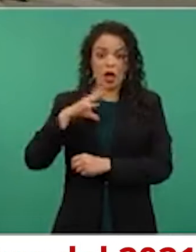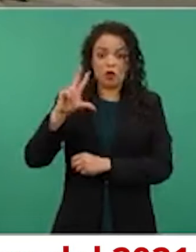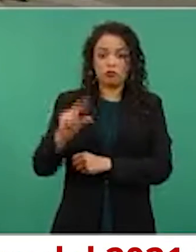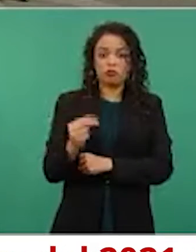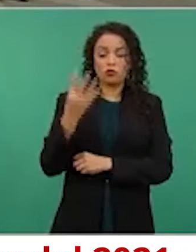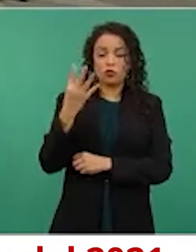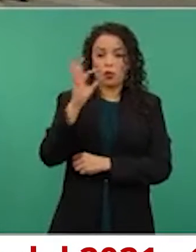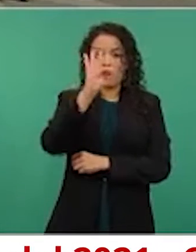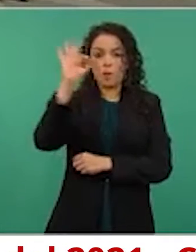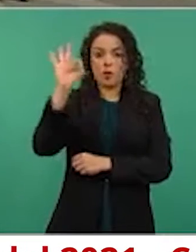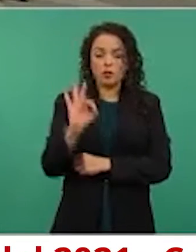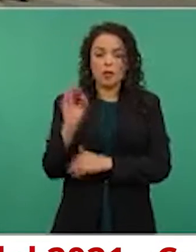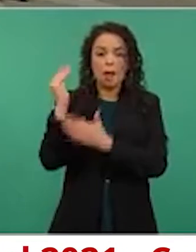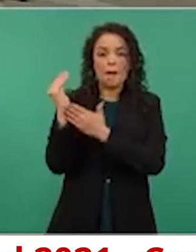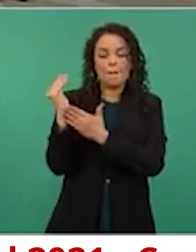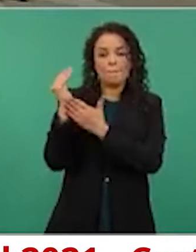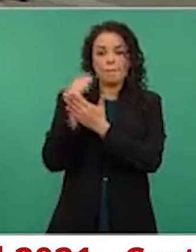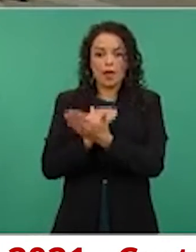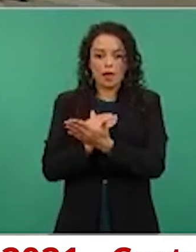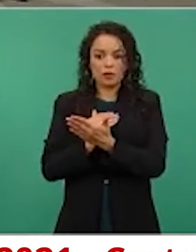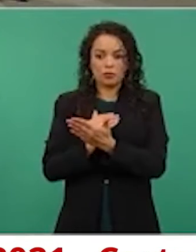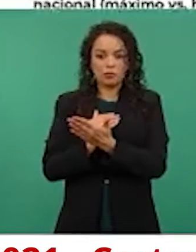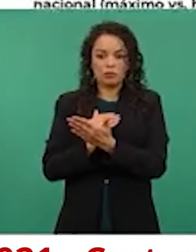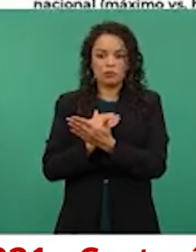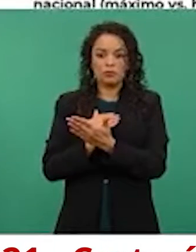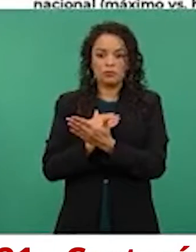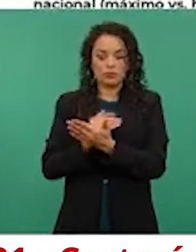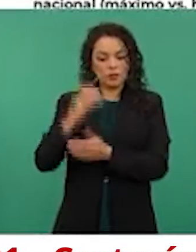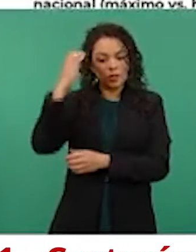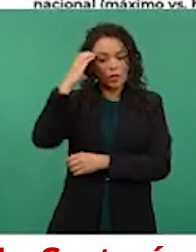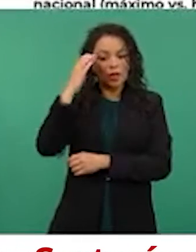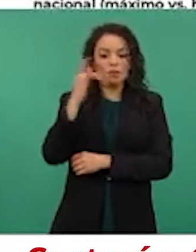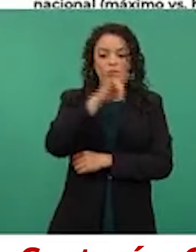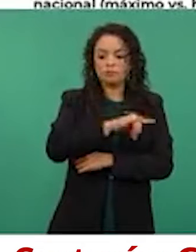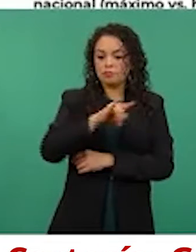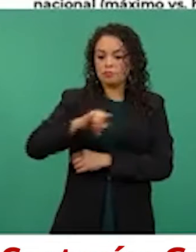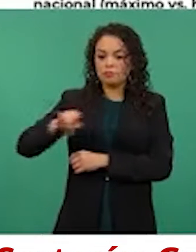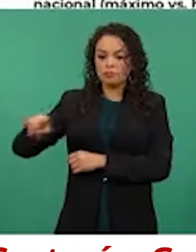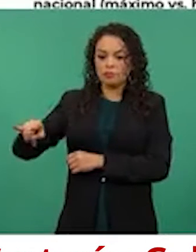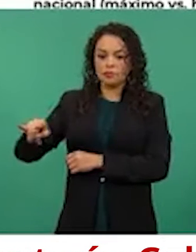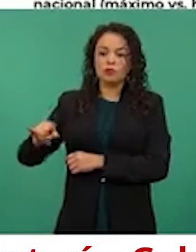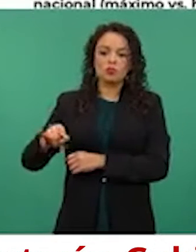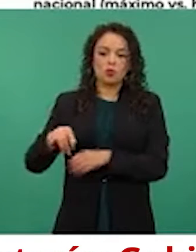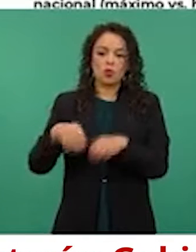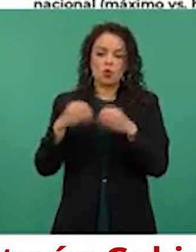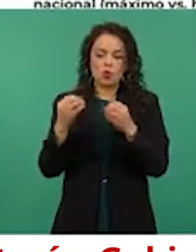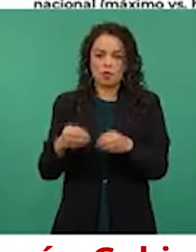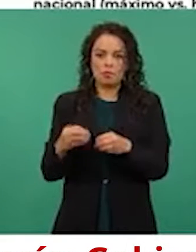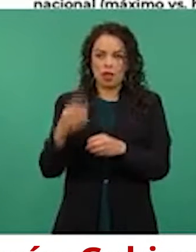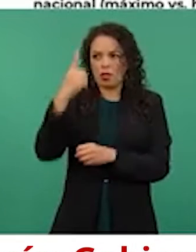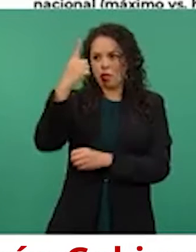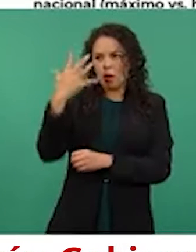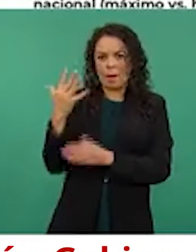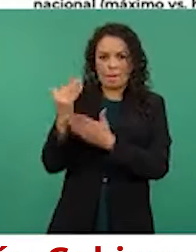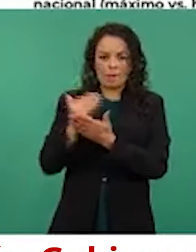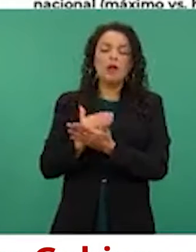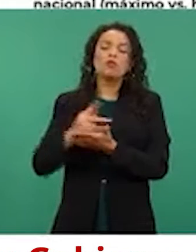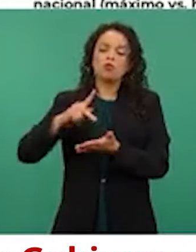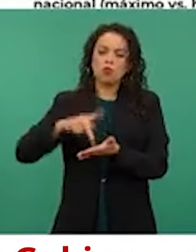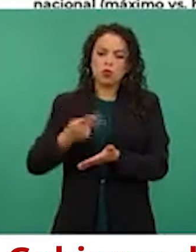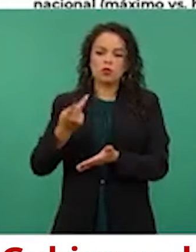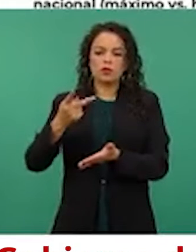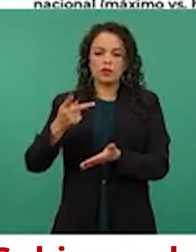menor, menos de un quinto de las camas COVID están ocupadas, han sido desde luego reutilizadas